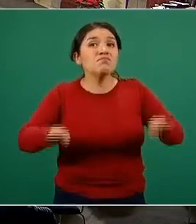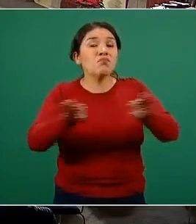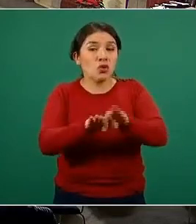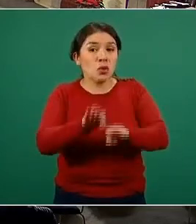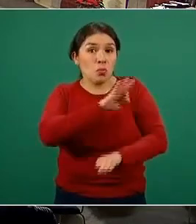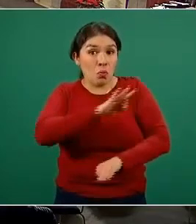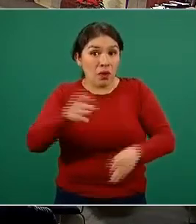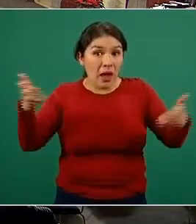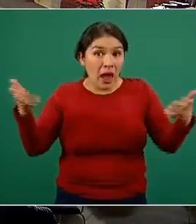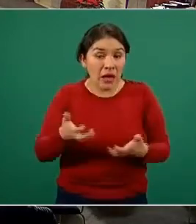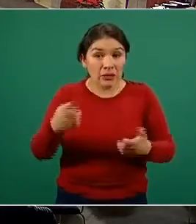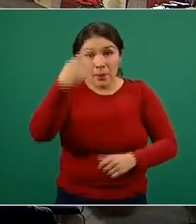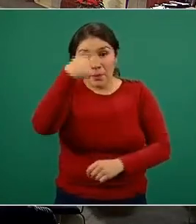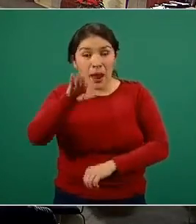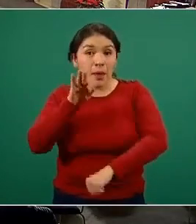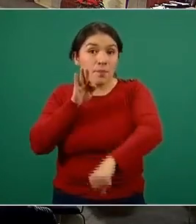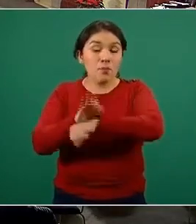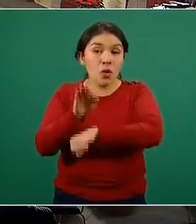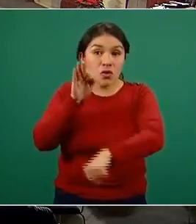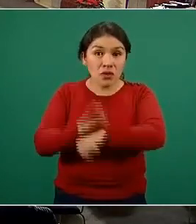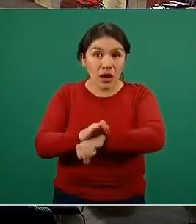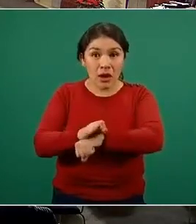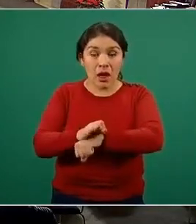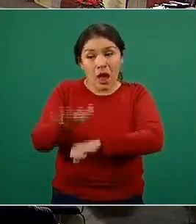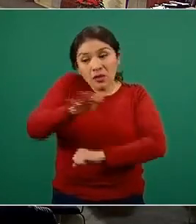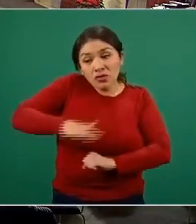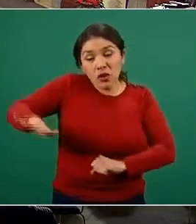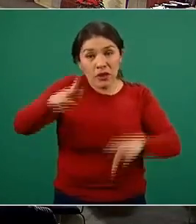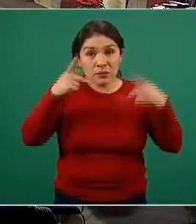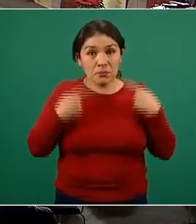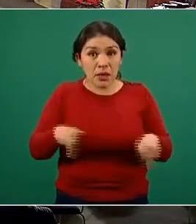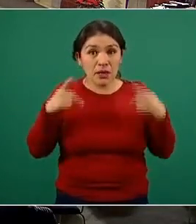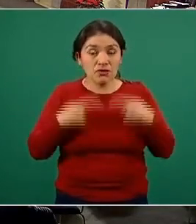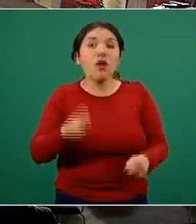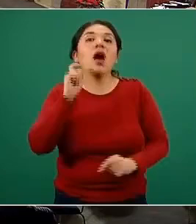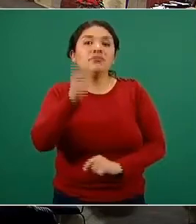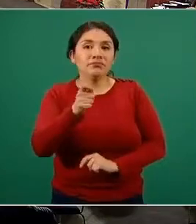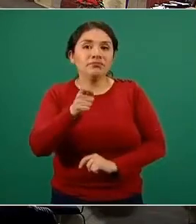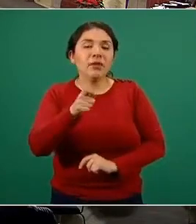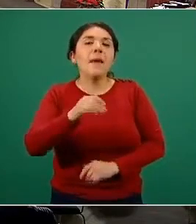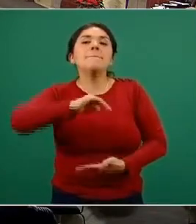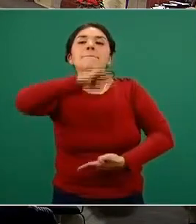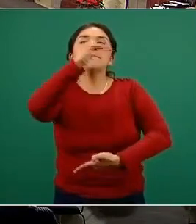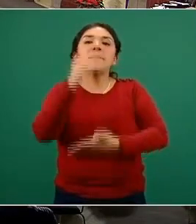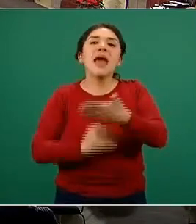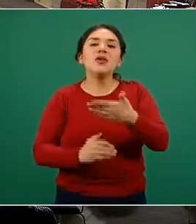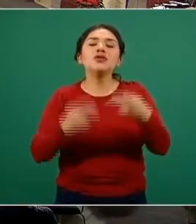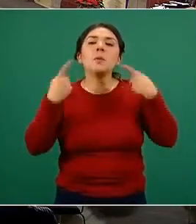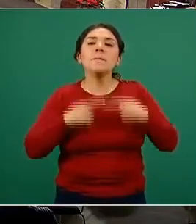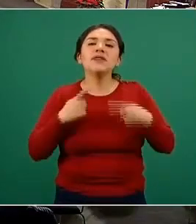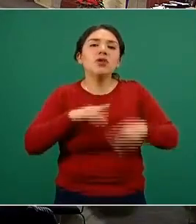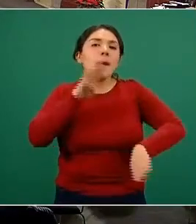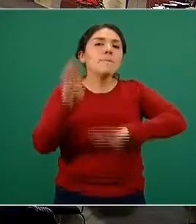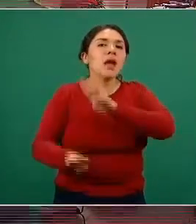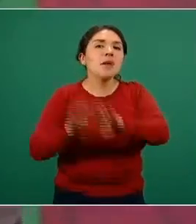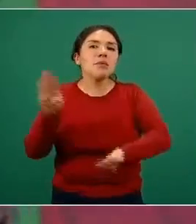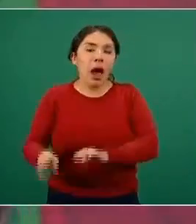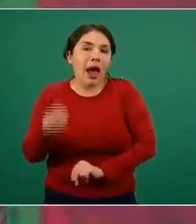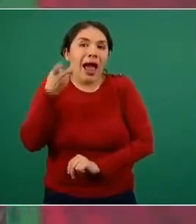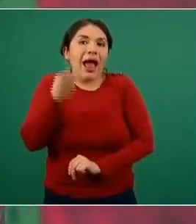rendimiento en términos de protección de la población es el de disminuir la mortalidad.